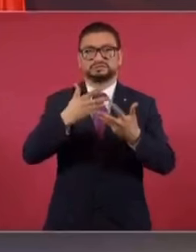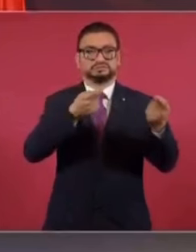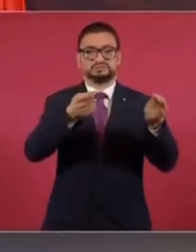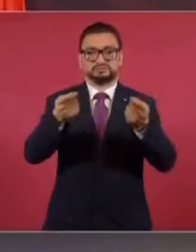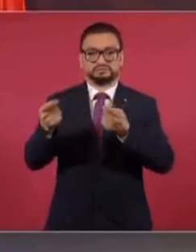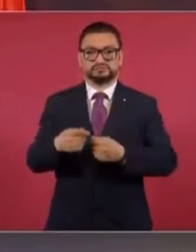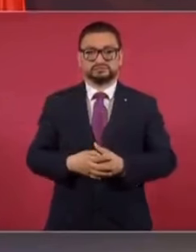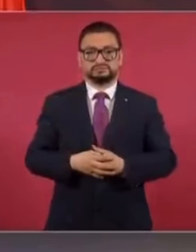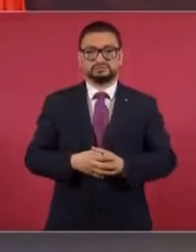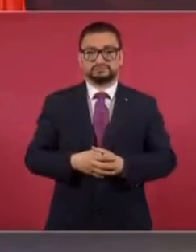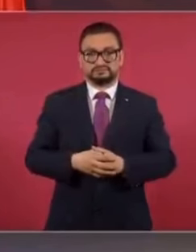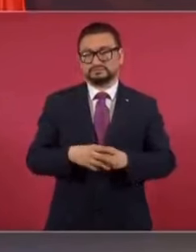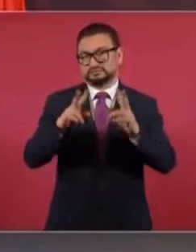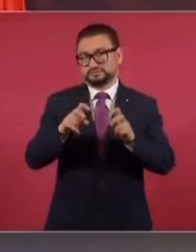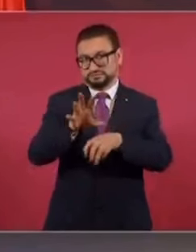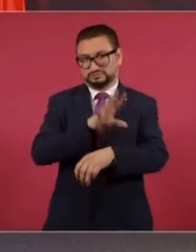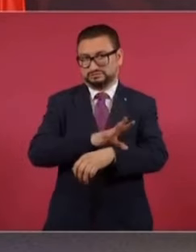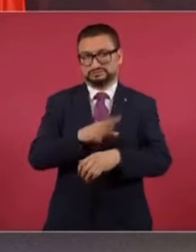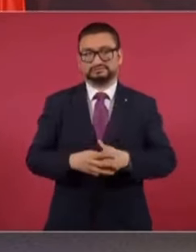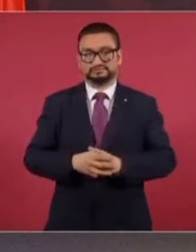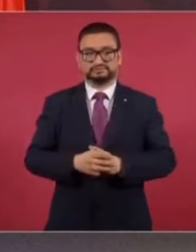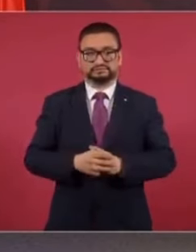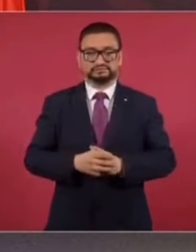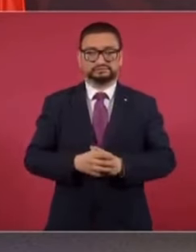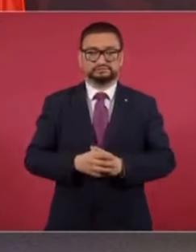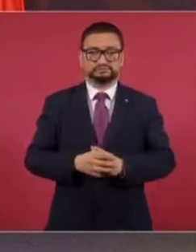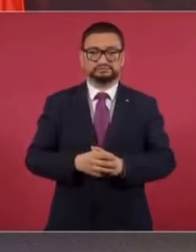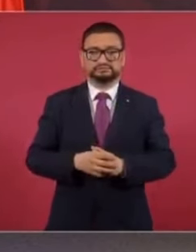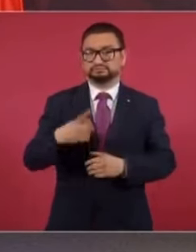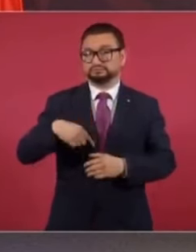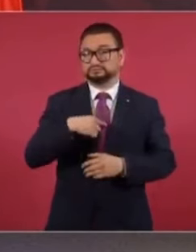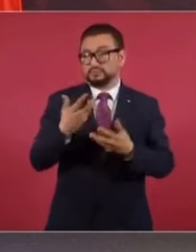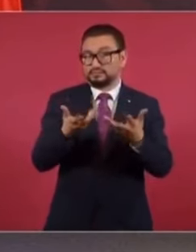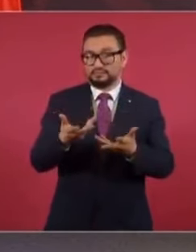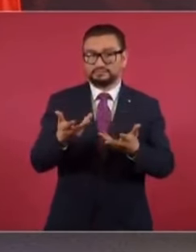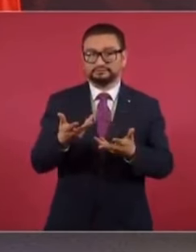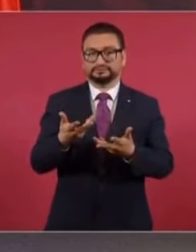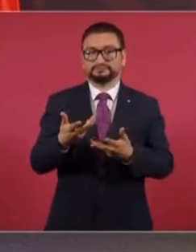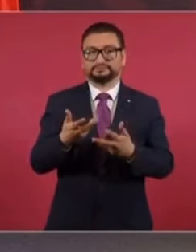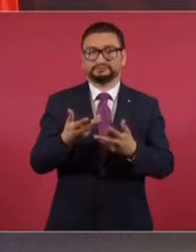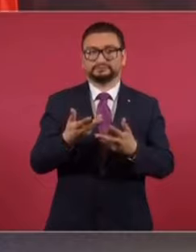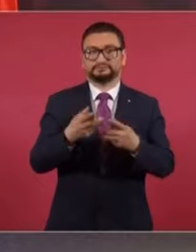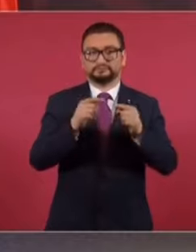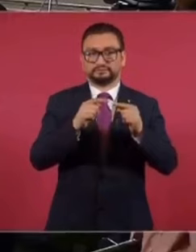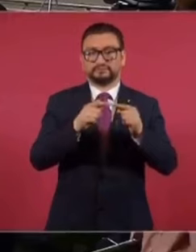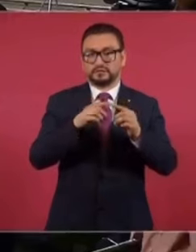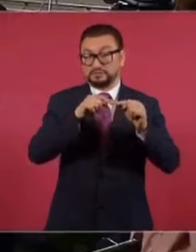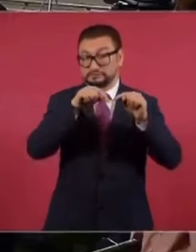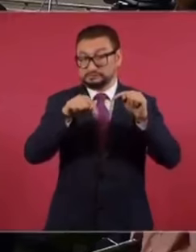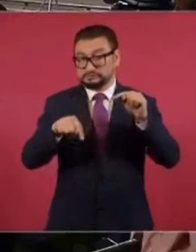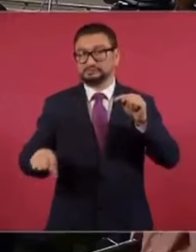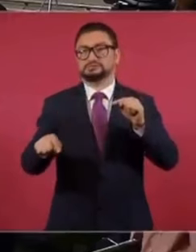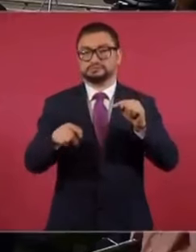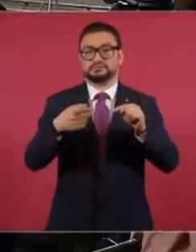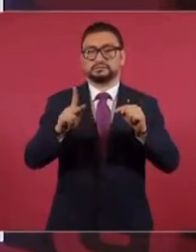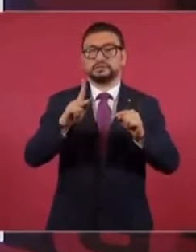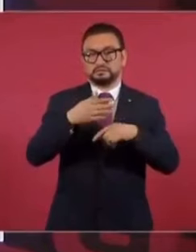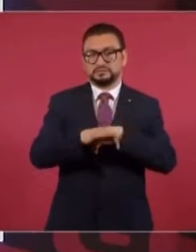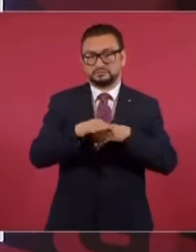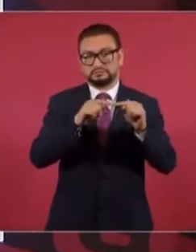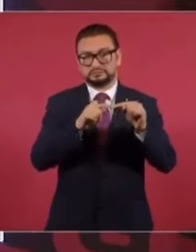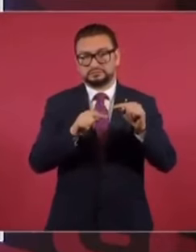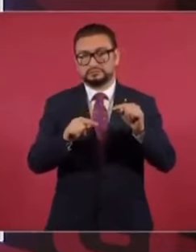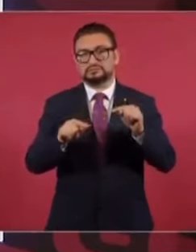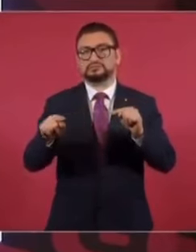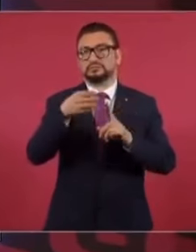dominando en la industria eléctrica. Entonces, ¿qué se hizo? Traía una inercia, caímos aquí, mientras